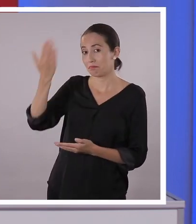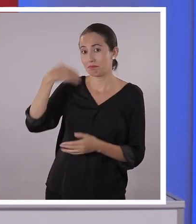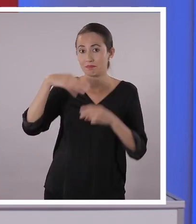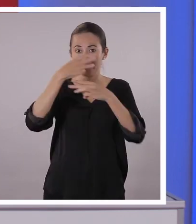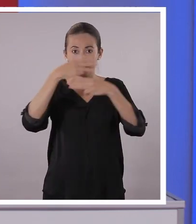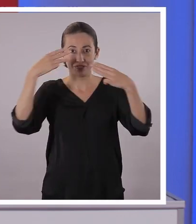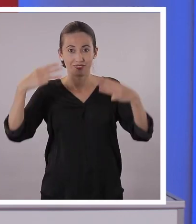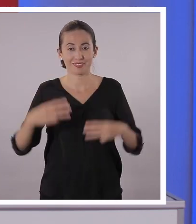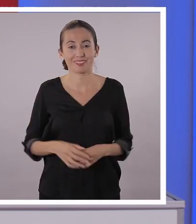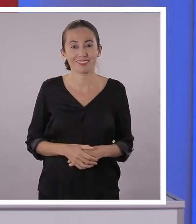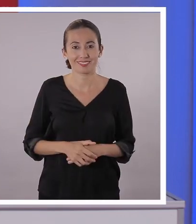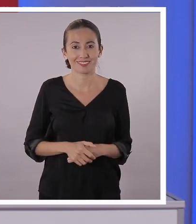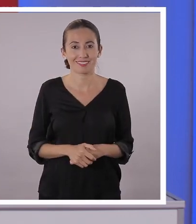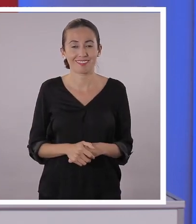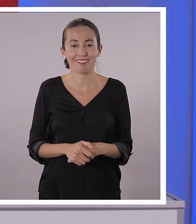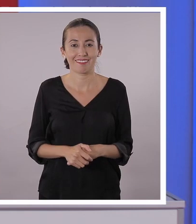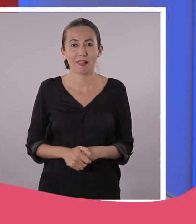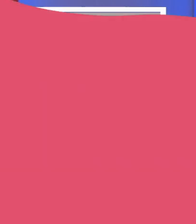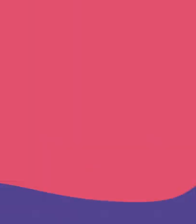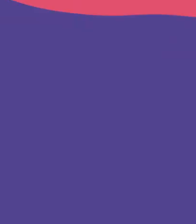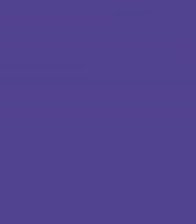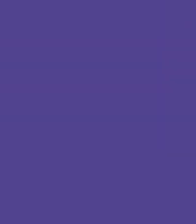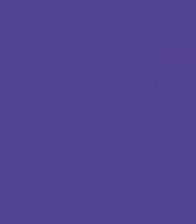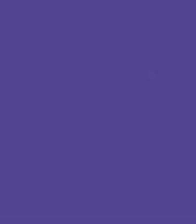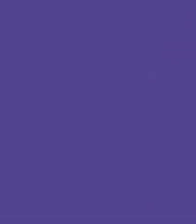Entonces vamos a ver los demás materiales.